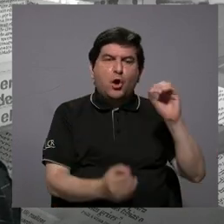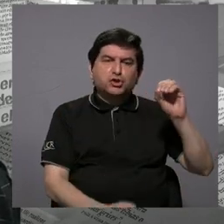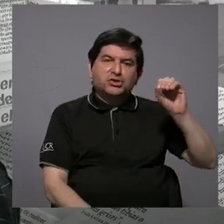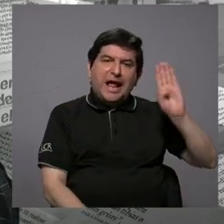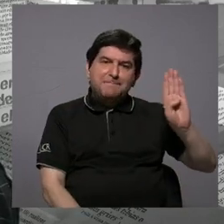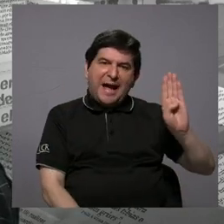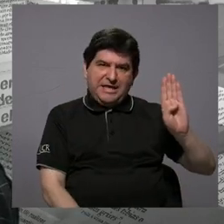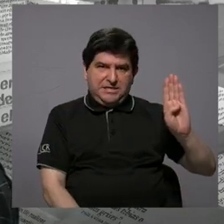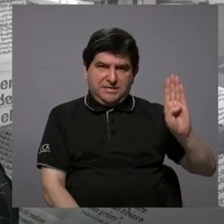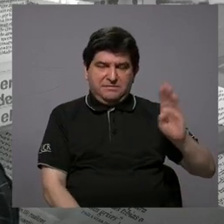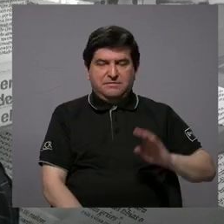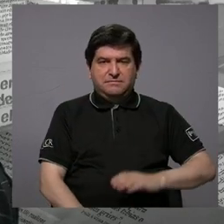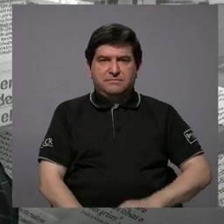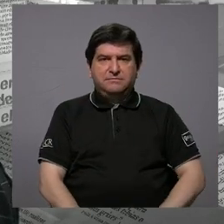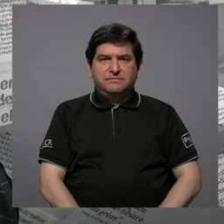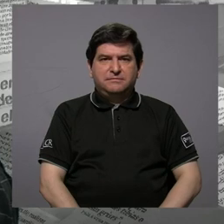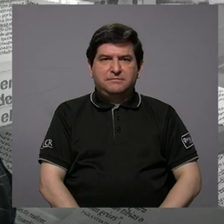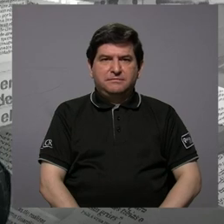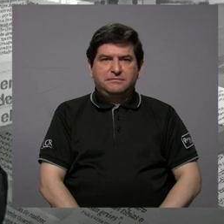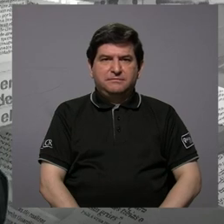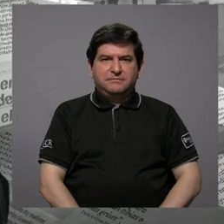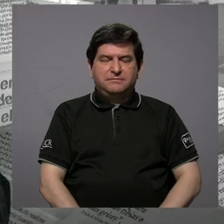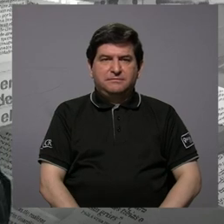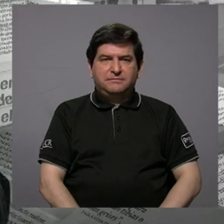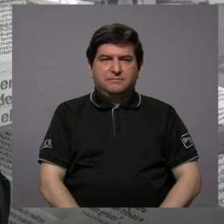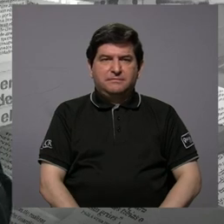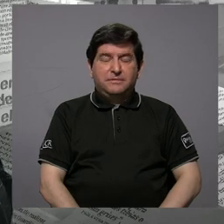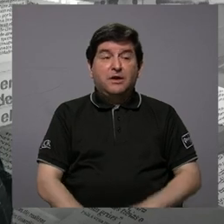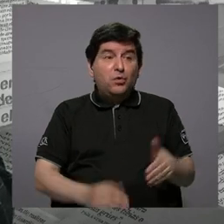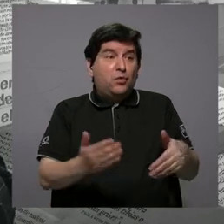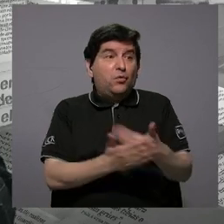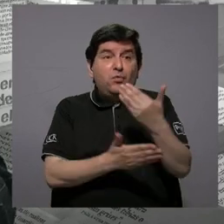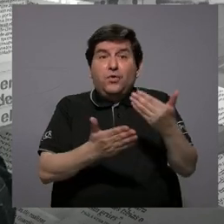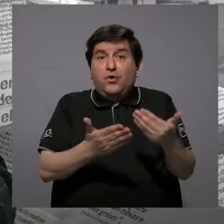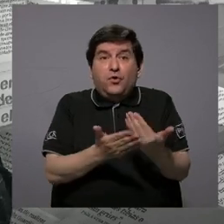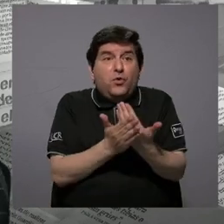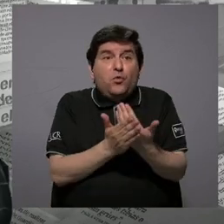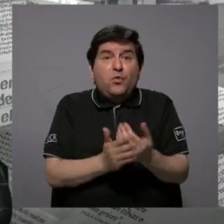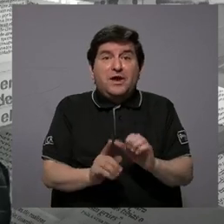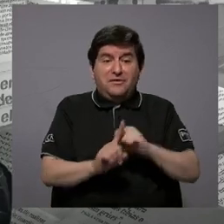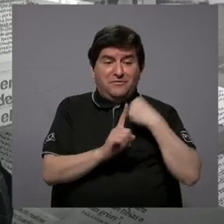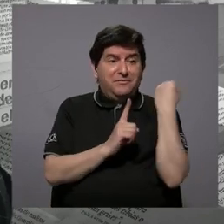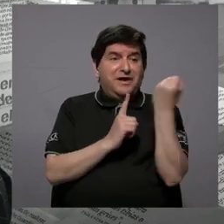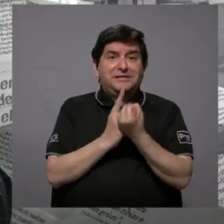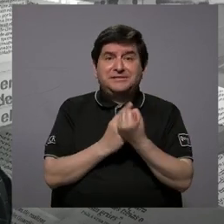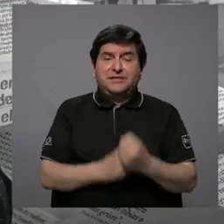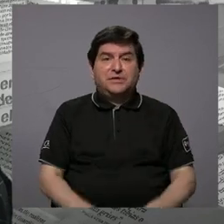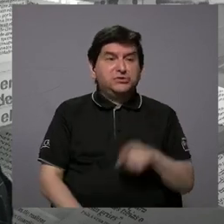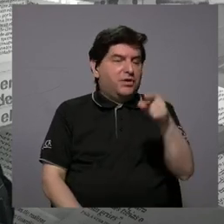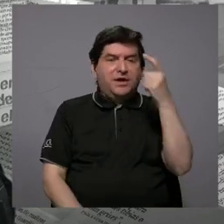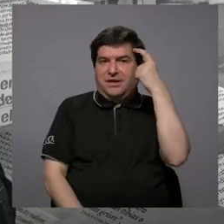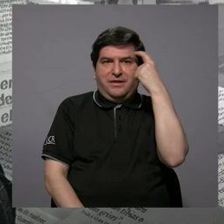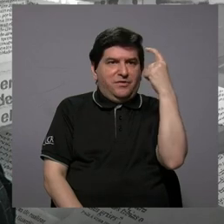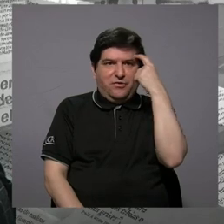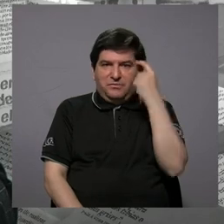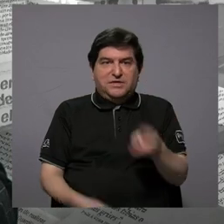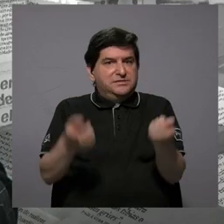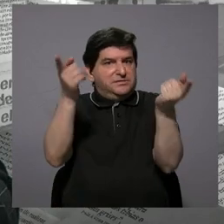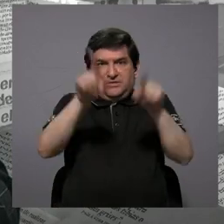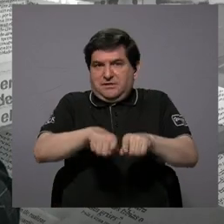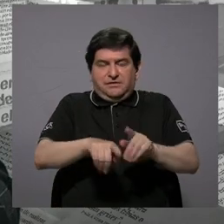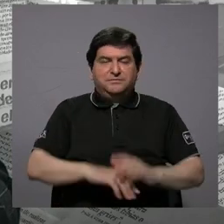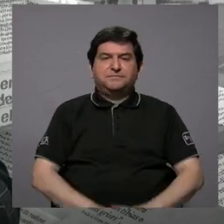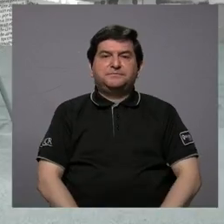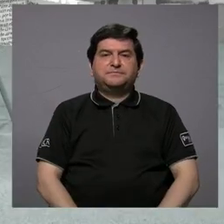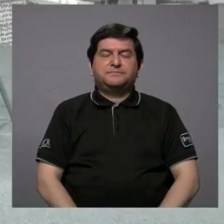Oscar ante esta situación, este nuevo panorama que no se imaginaba él que iba a pasar?